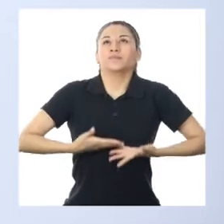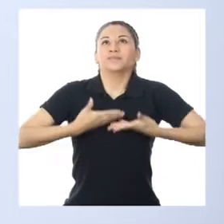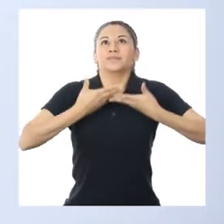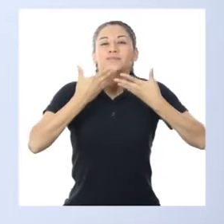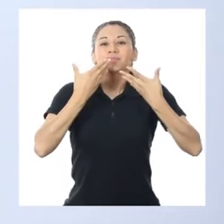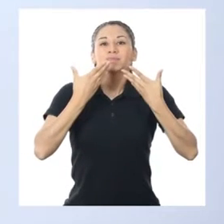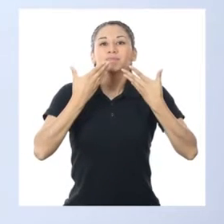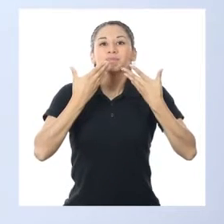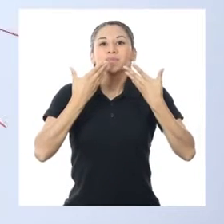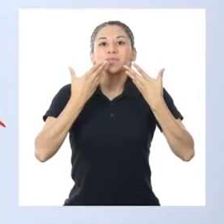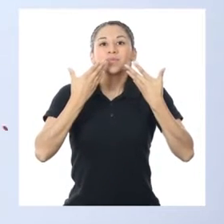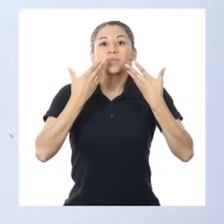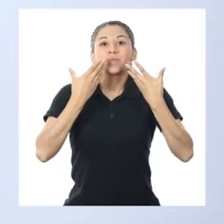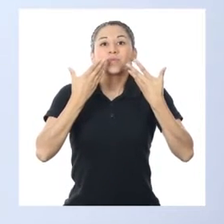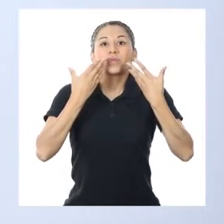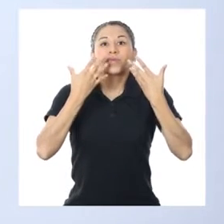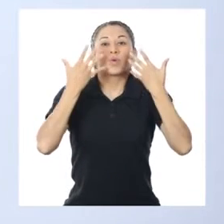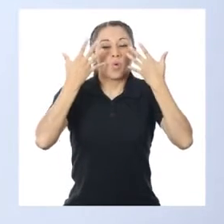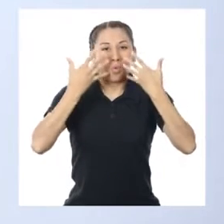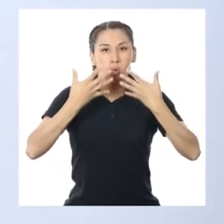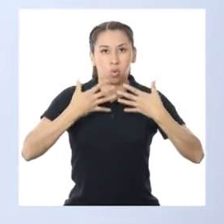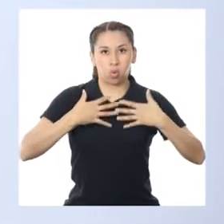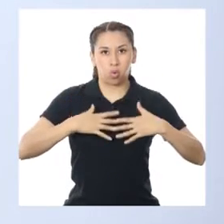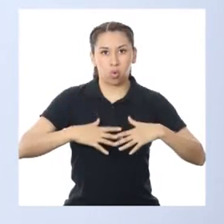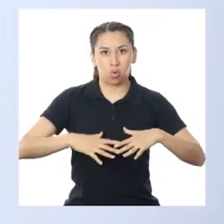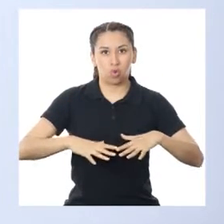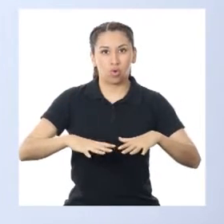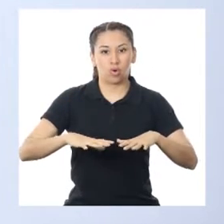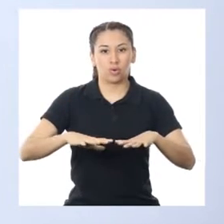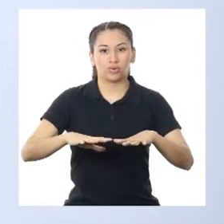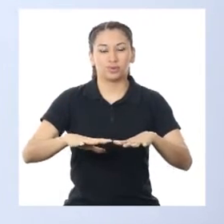aire y botamos.